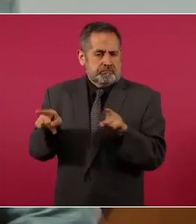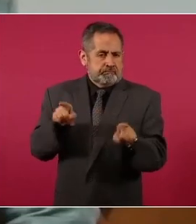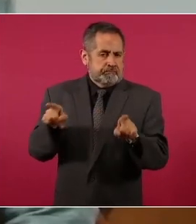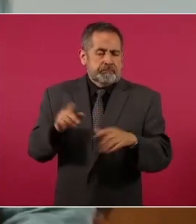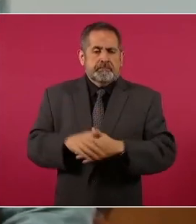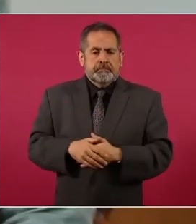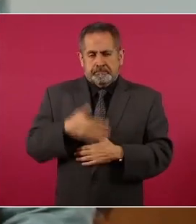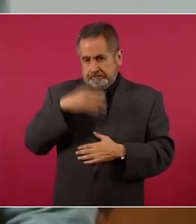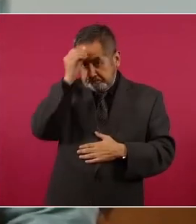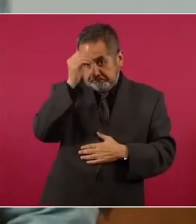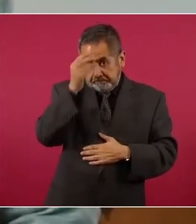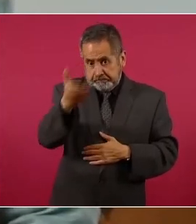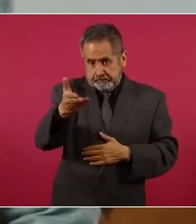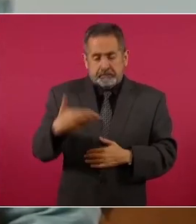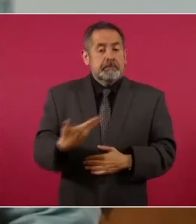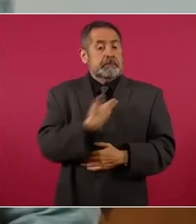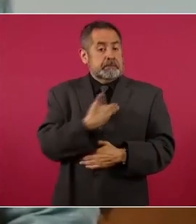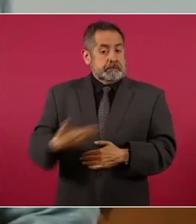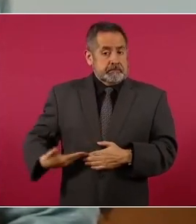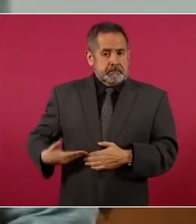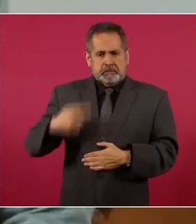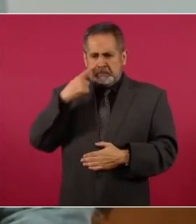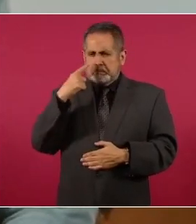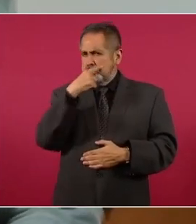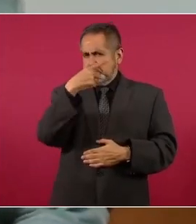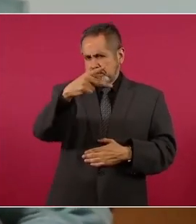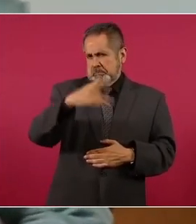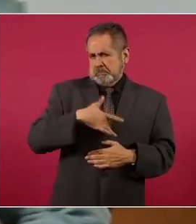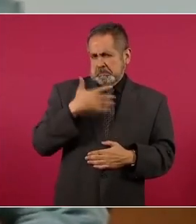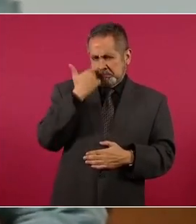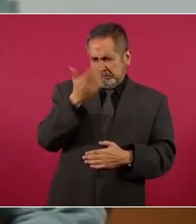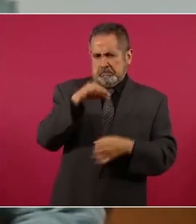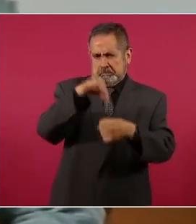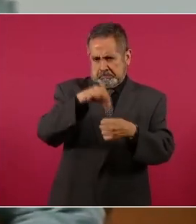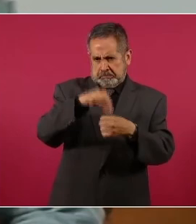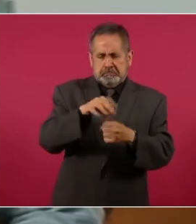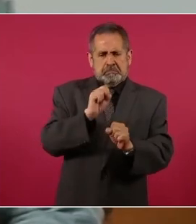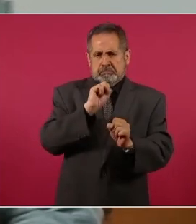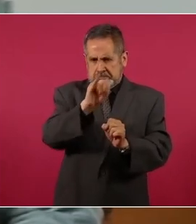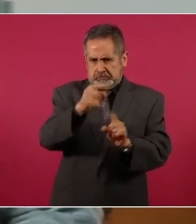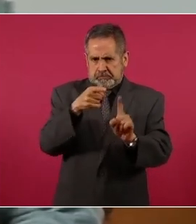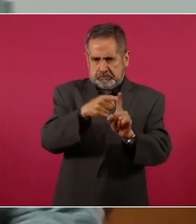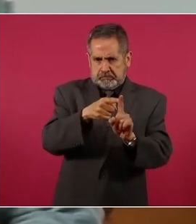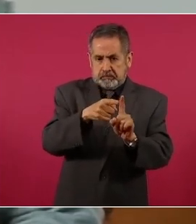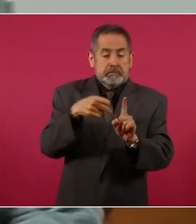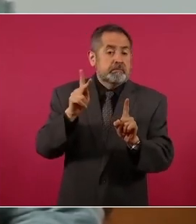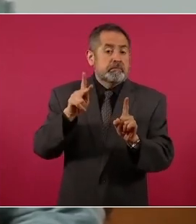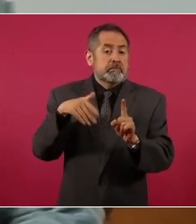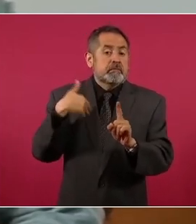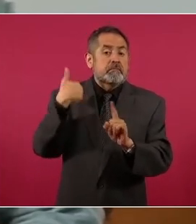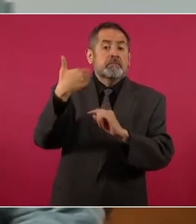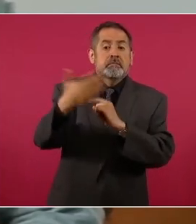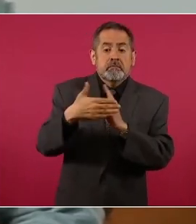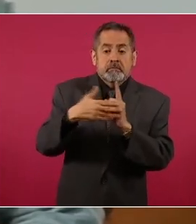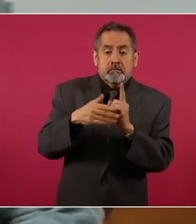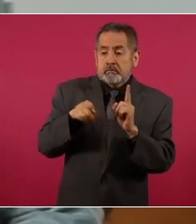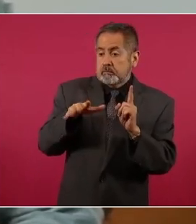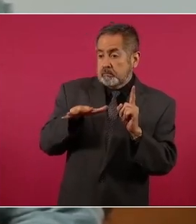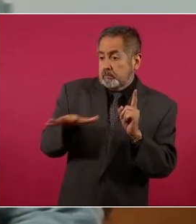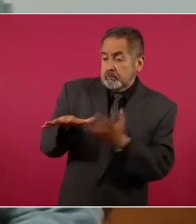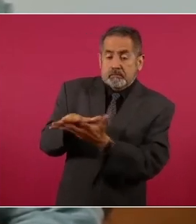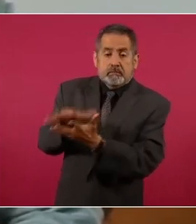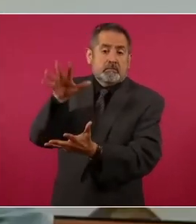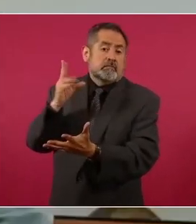Votemos por el candidato presidencial que nos convenza, pero cuidemos que el próximo presidente no tenga la mayoría del